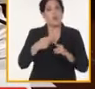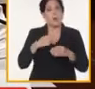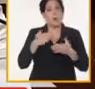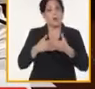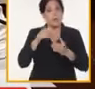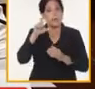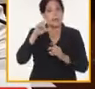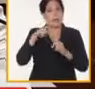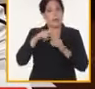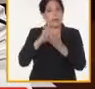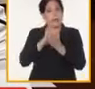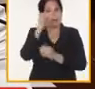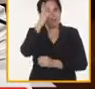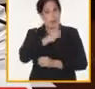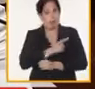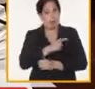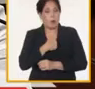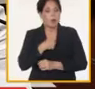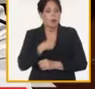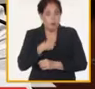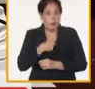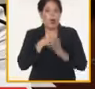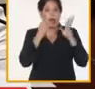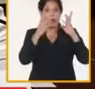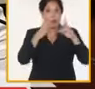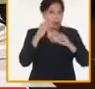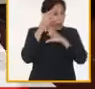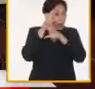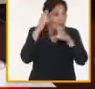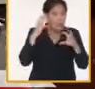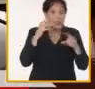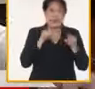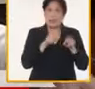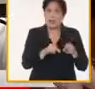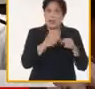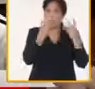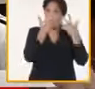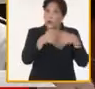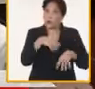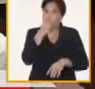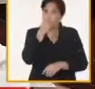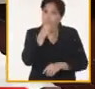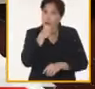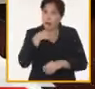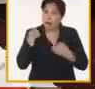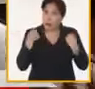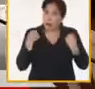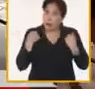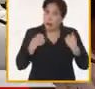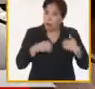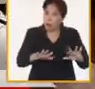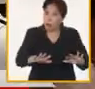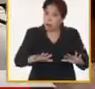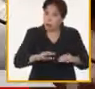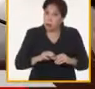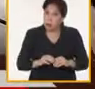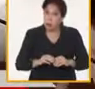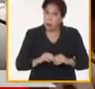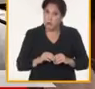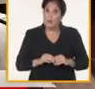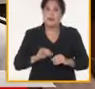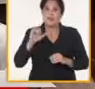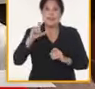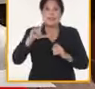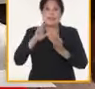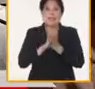compañero cuando uno revisa la cantidad de resultados científicos en la producción de alimentos en nuestro país en la Academia de Ciencias